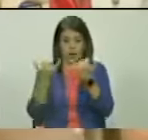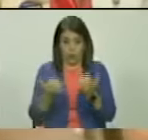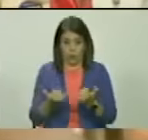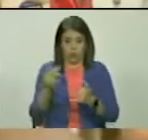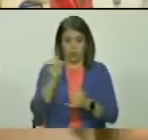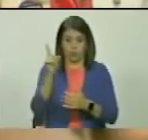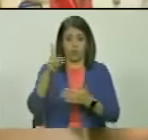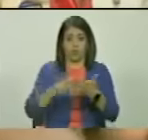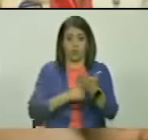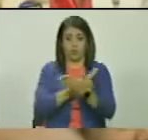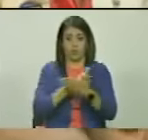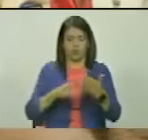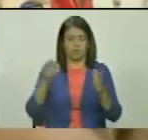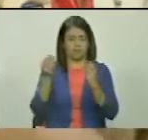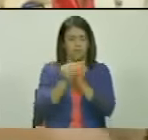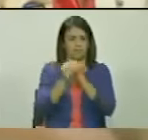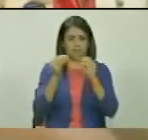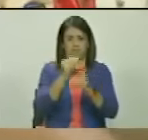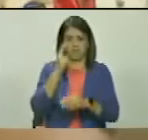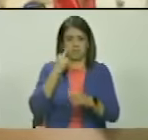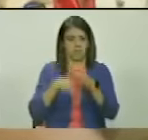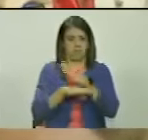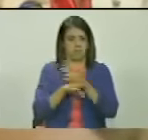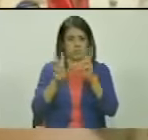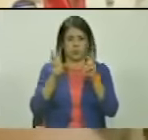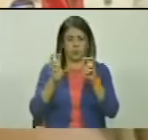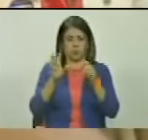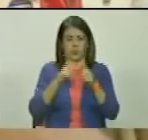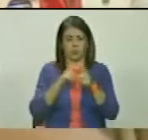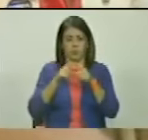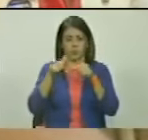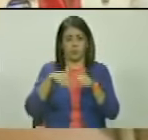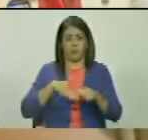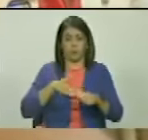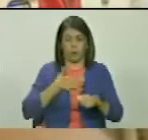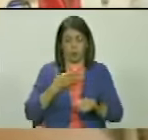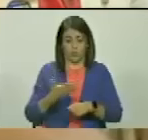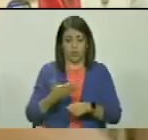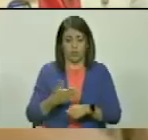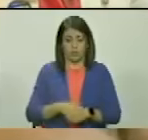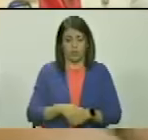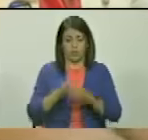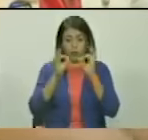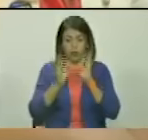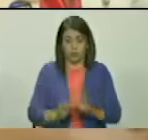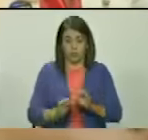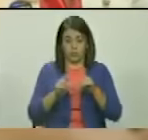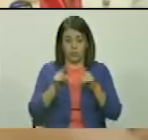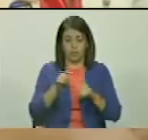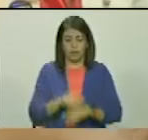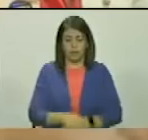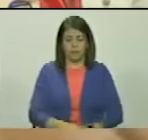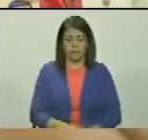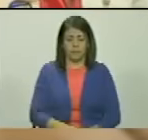anulado no tiene ninguna vigencia nosotros en todo caso lo que podríamos no es declarar que está